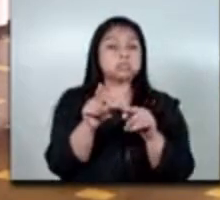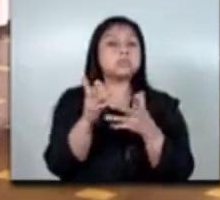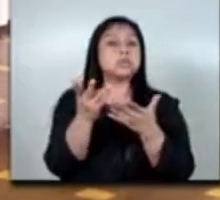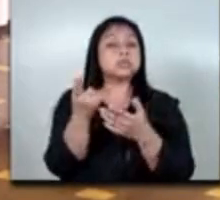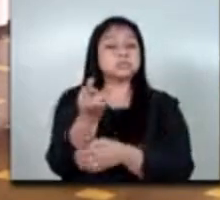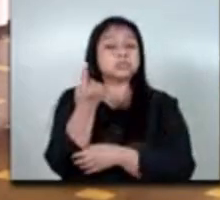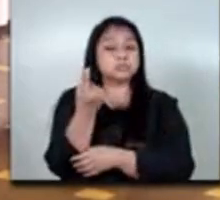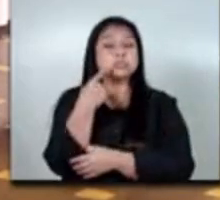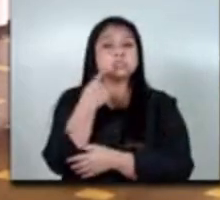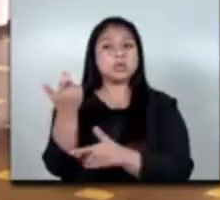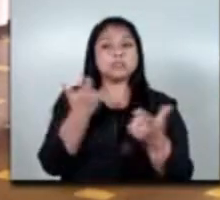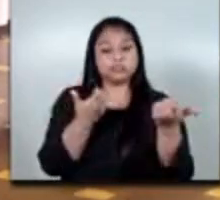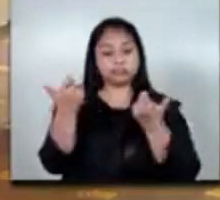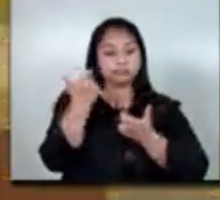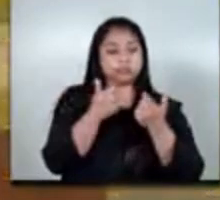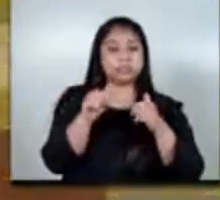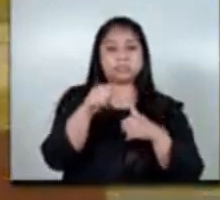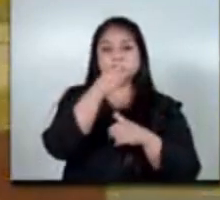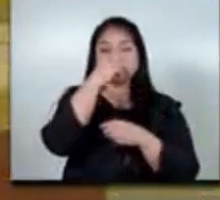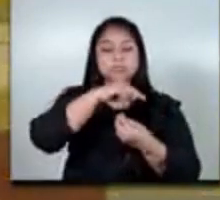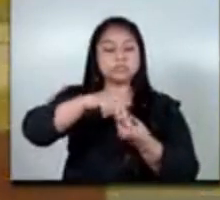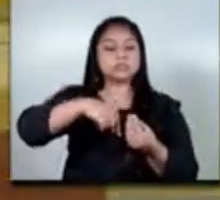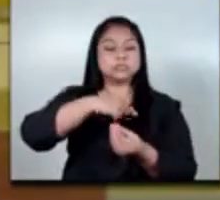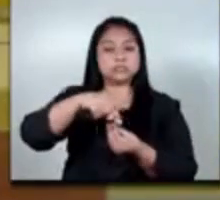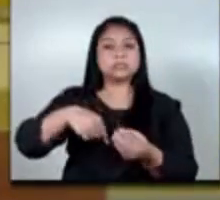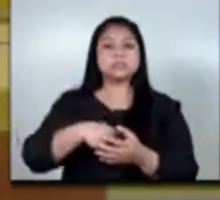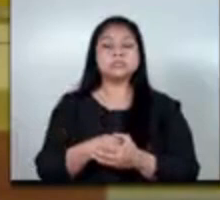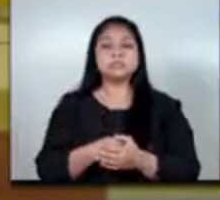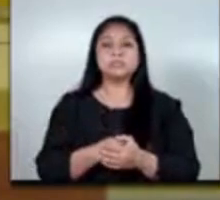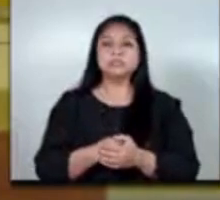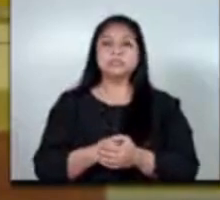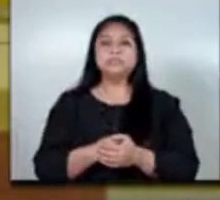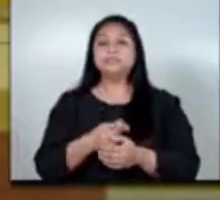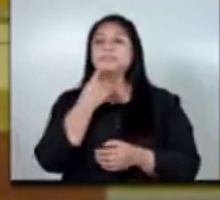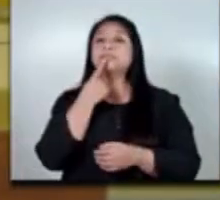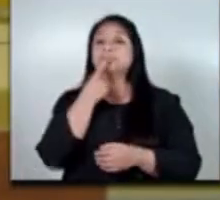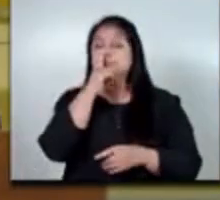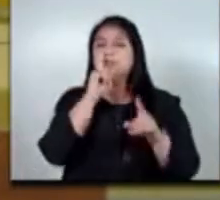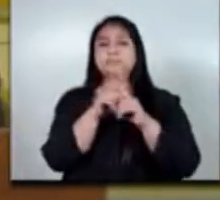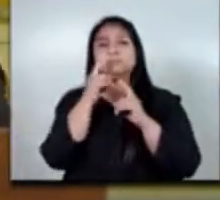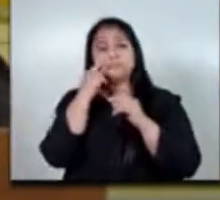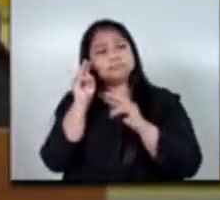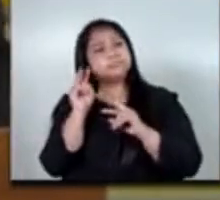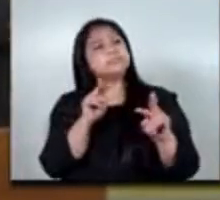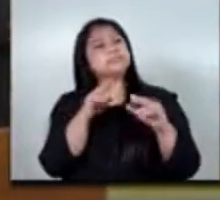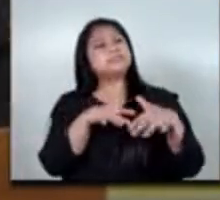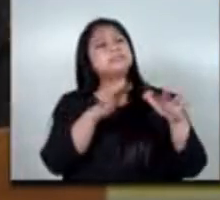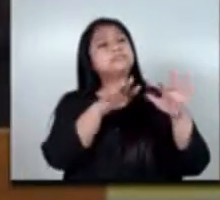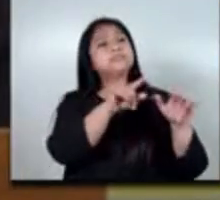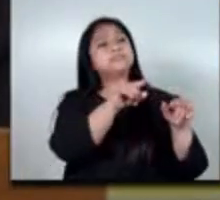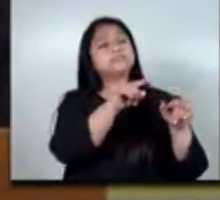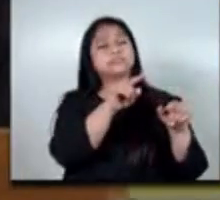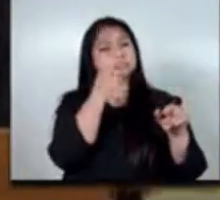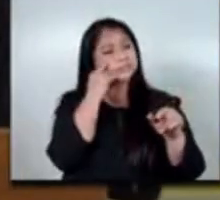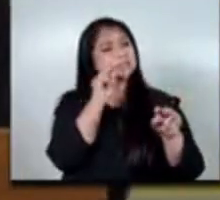principal de los ingresos de una familia y dijimos volteémonos a ver al mar y dentro de